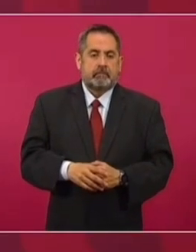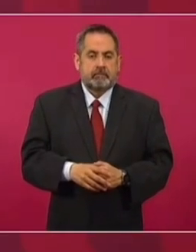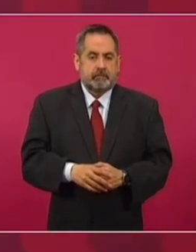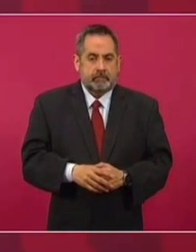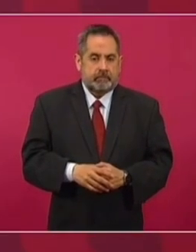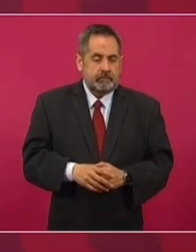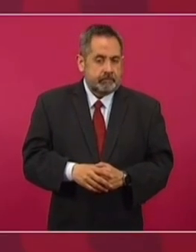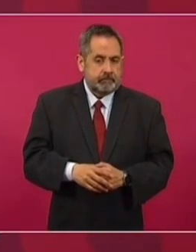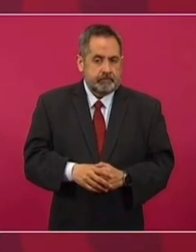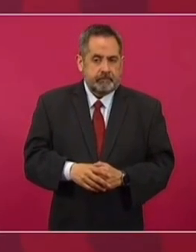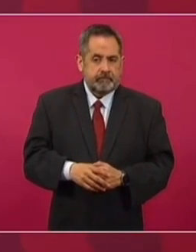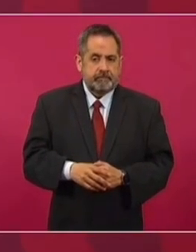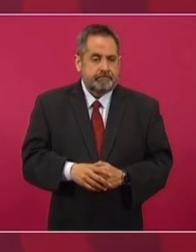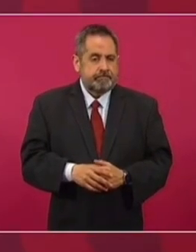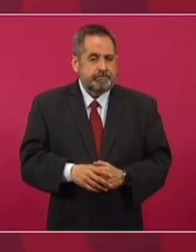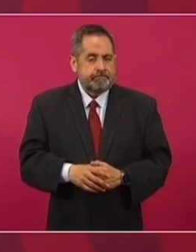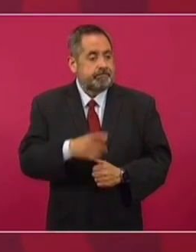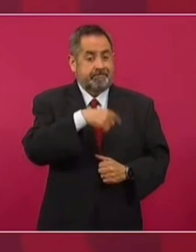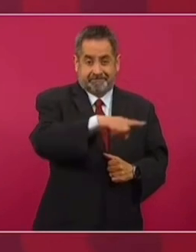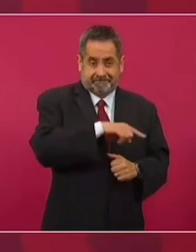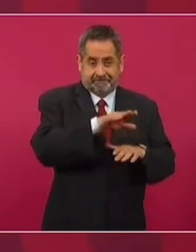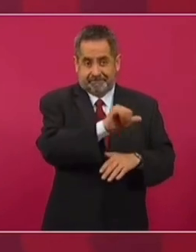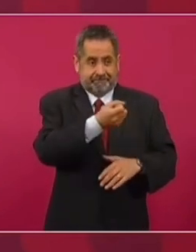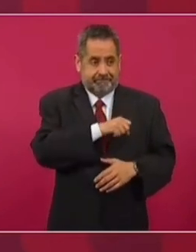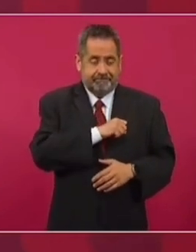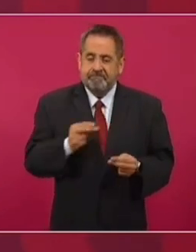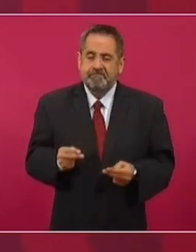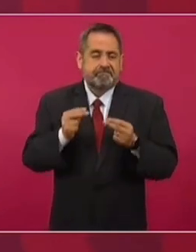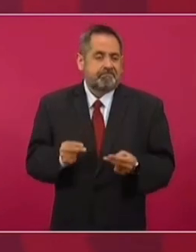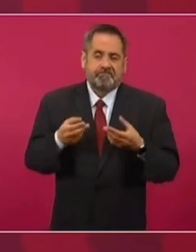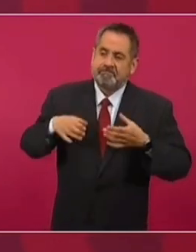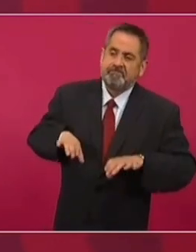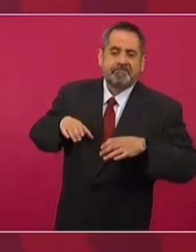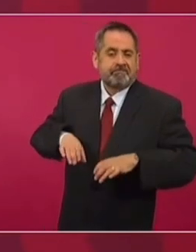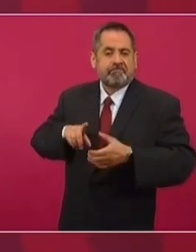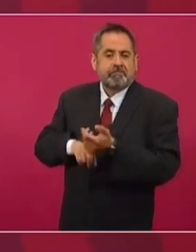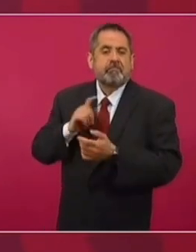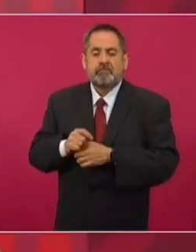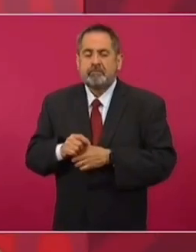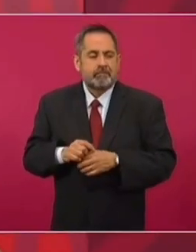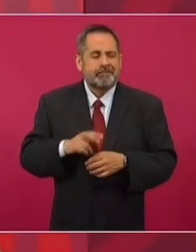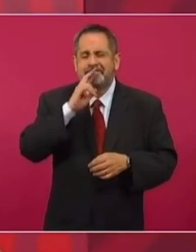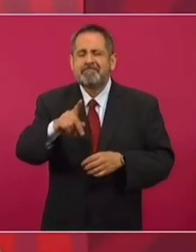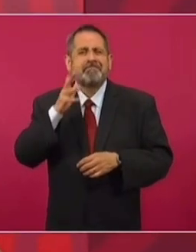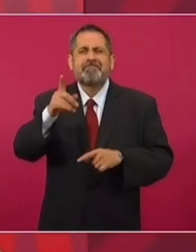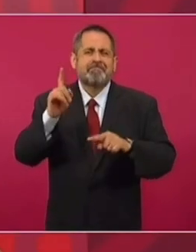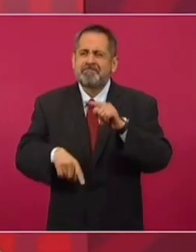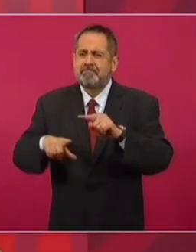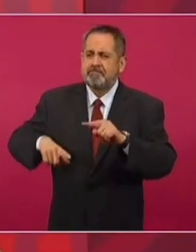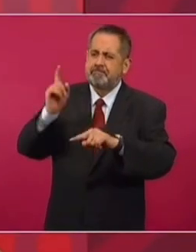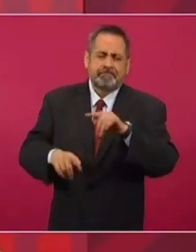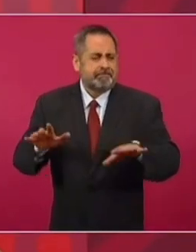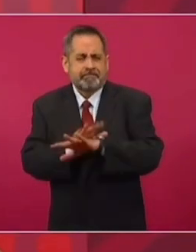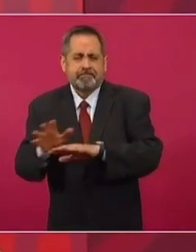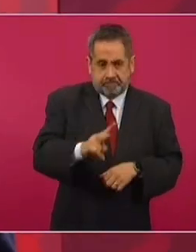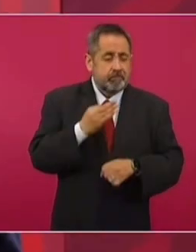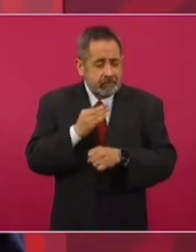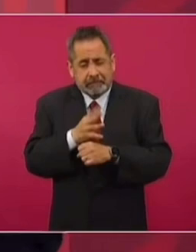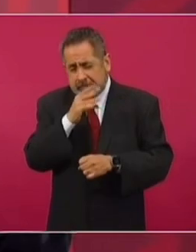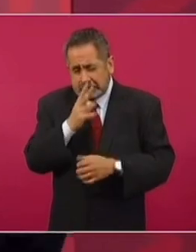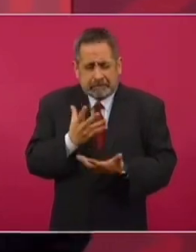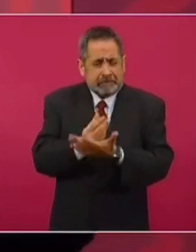Les era más lucrativo el privatizar. La salud.